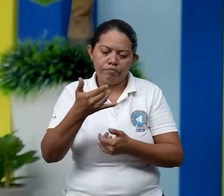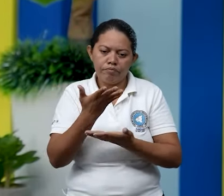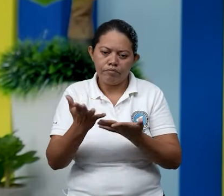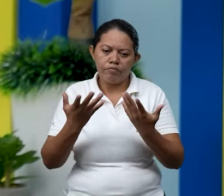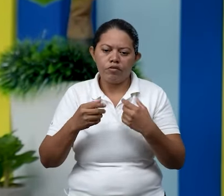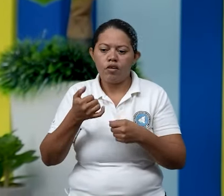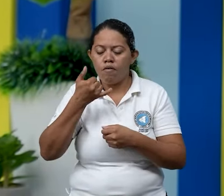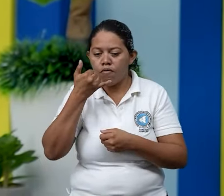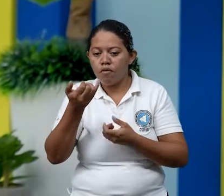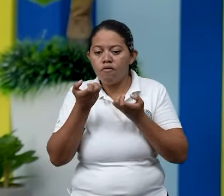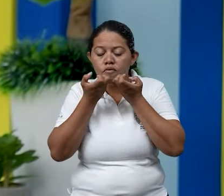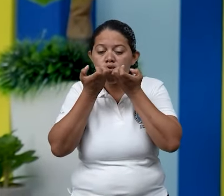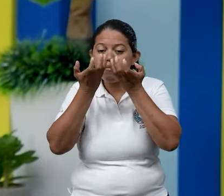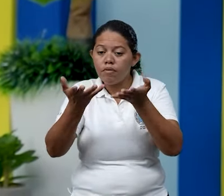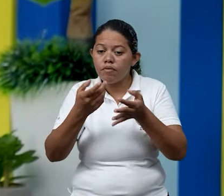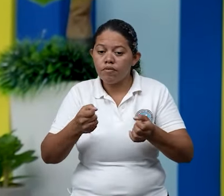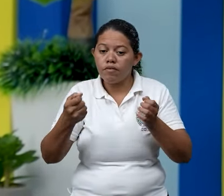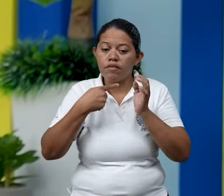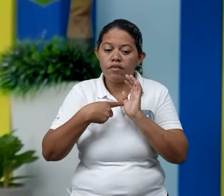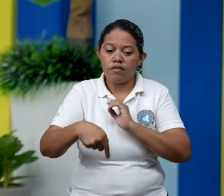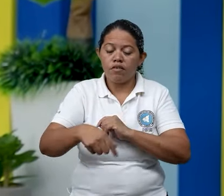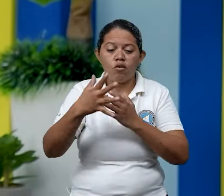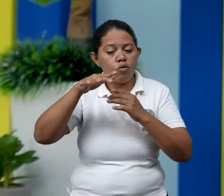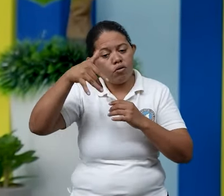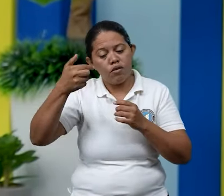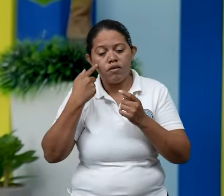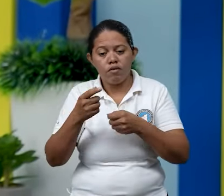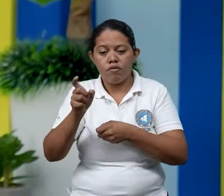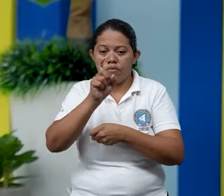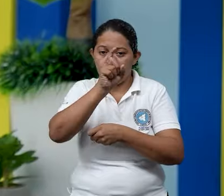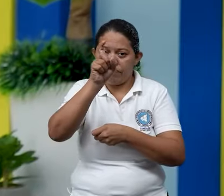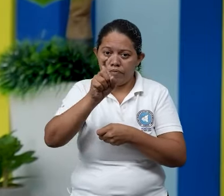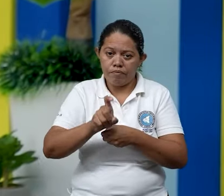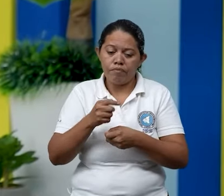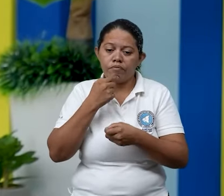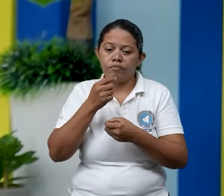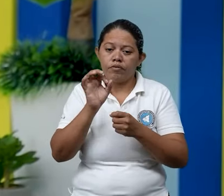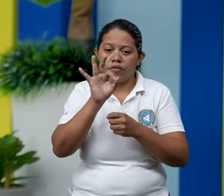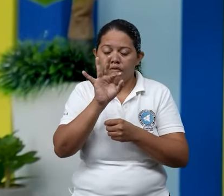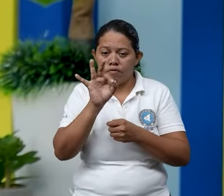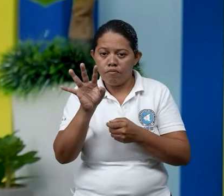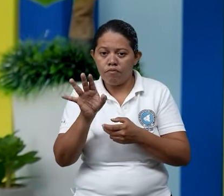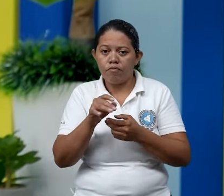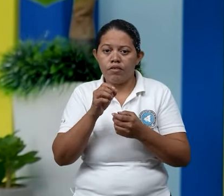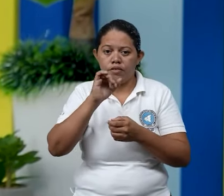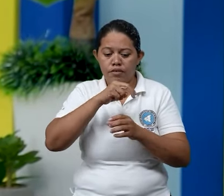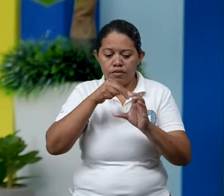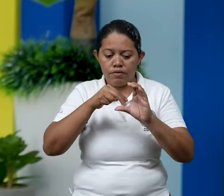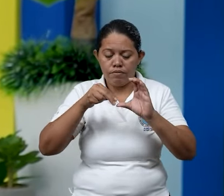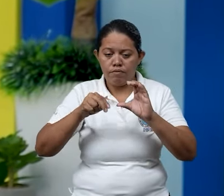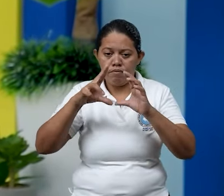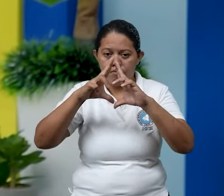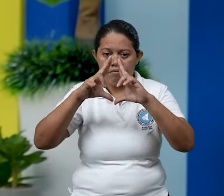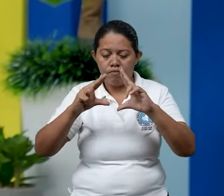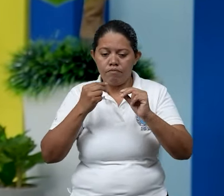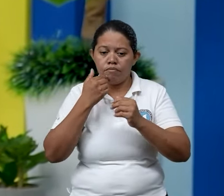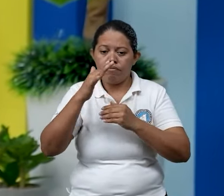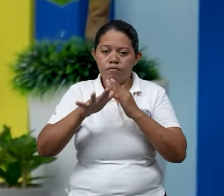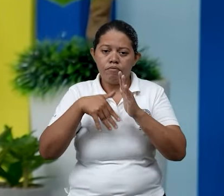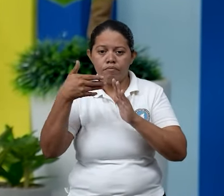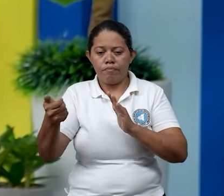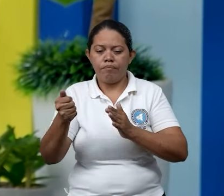para comentar sugerir ver esta edición y otras puede buscarnos en nuestras redes sociales como Sinapred Nicaragua será